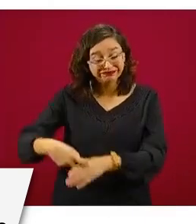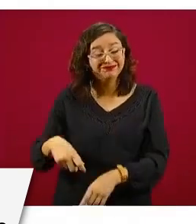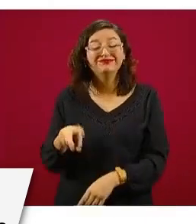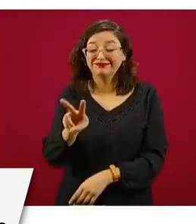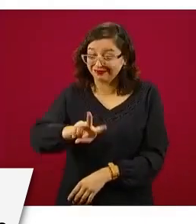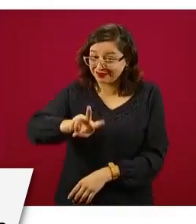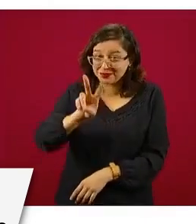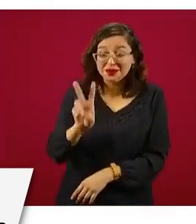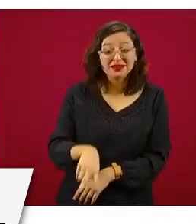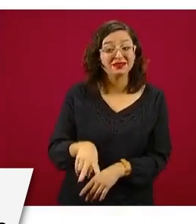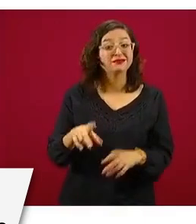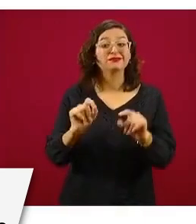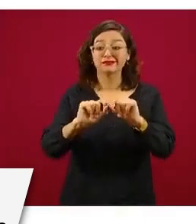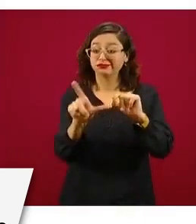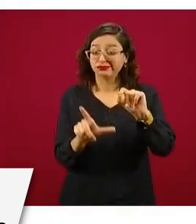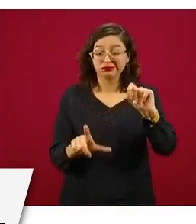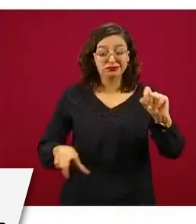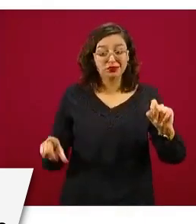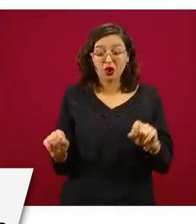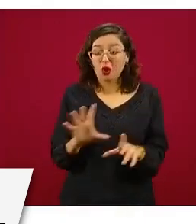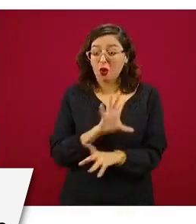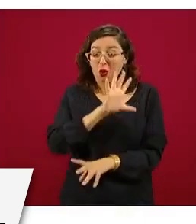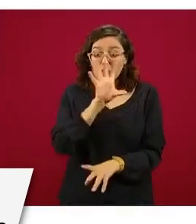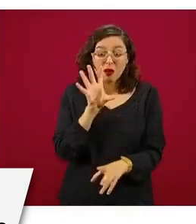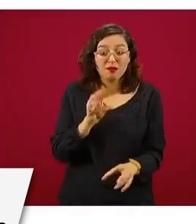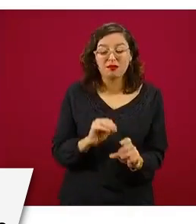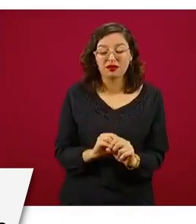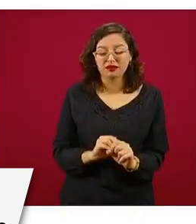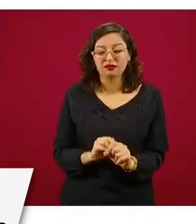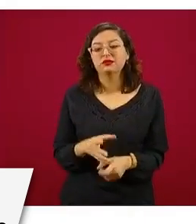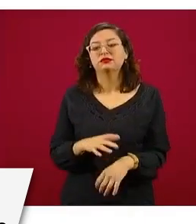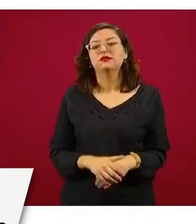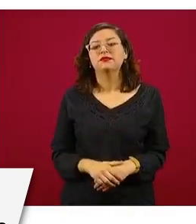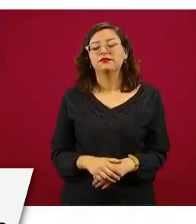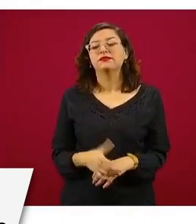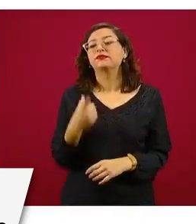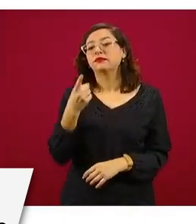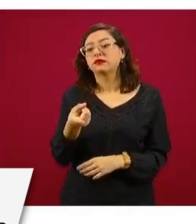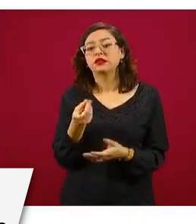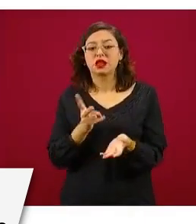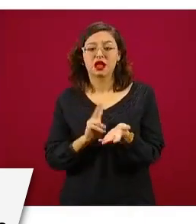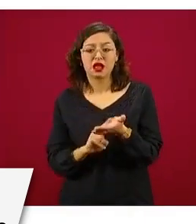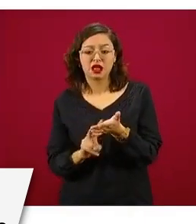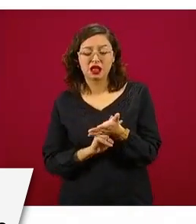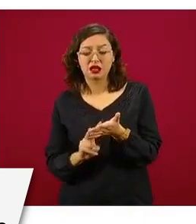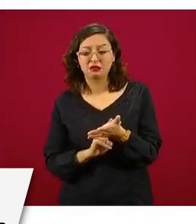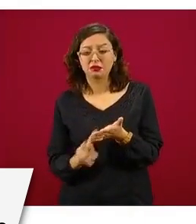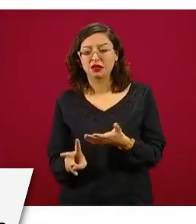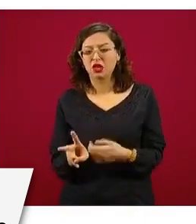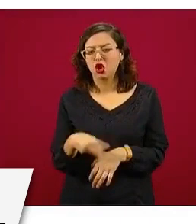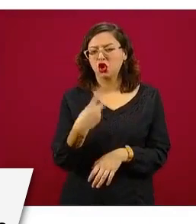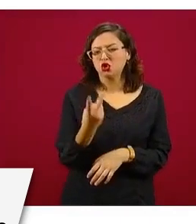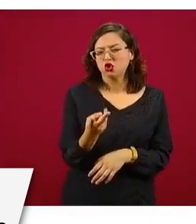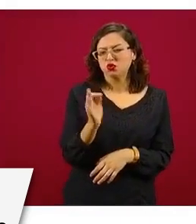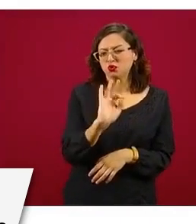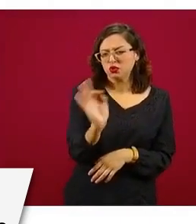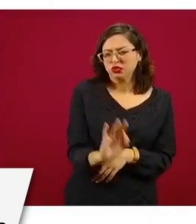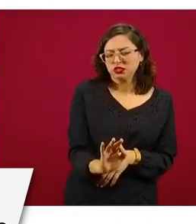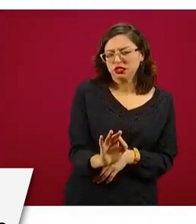Y la franja verde son los estados que tienen entre el 2 por ciento y el 3